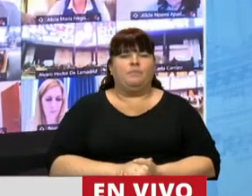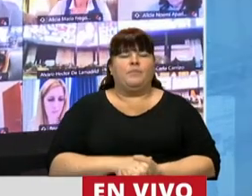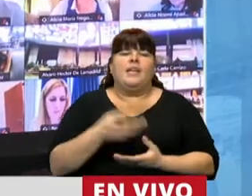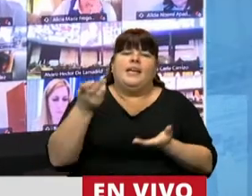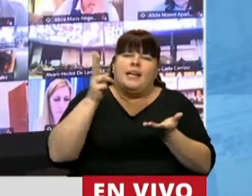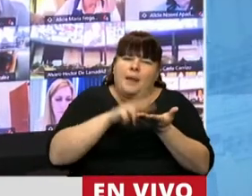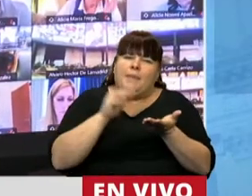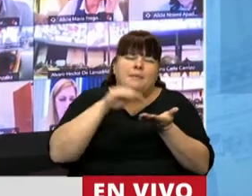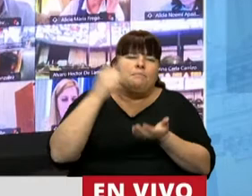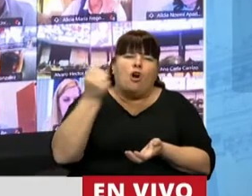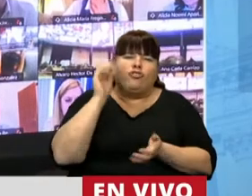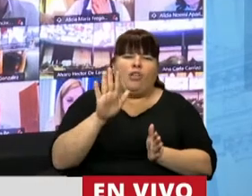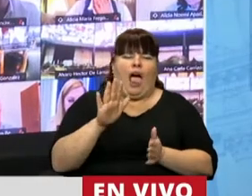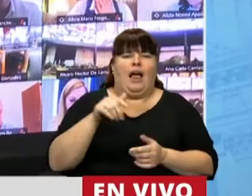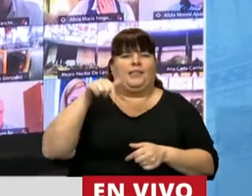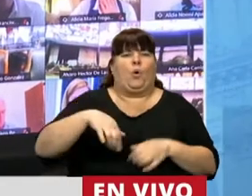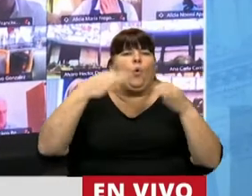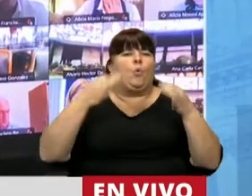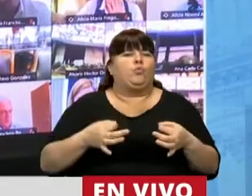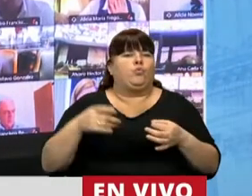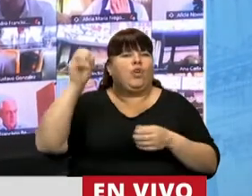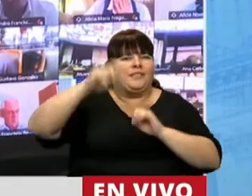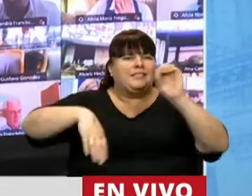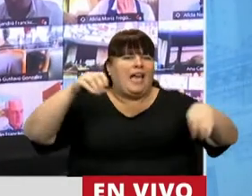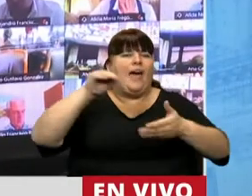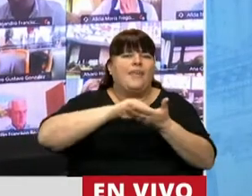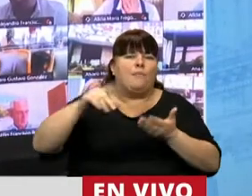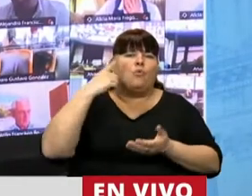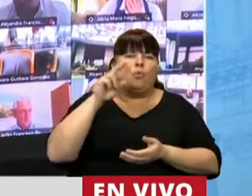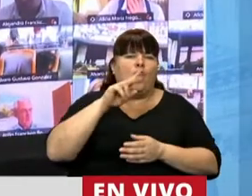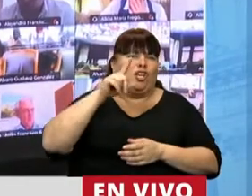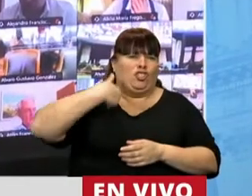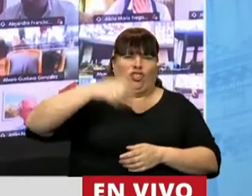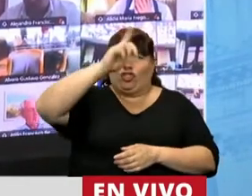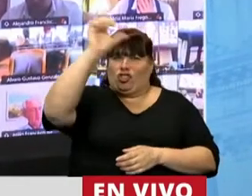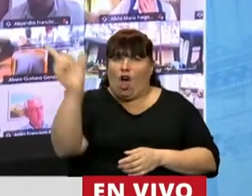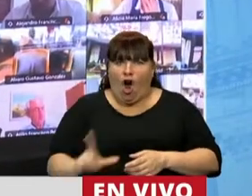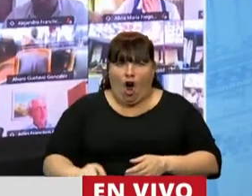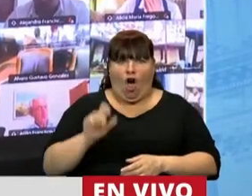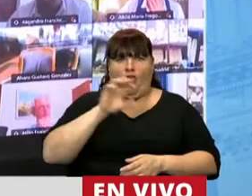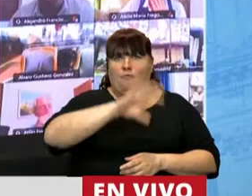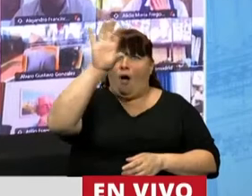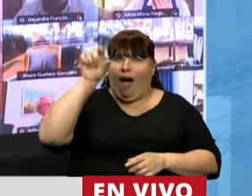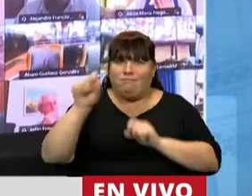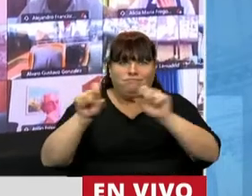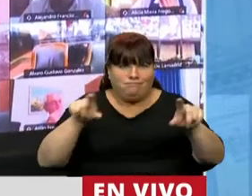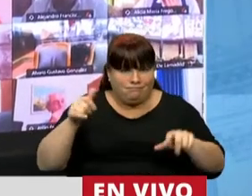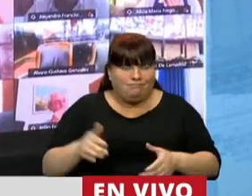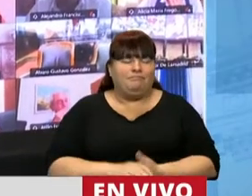quiero remarcar una cosa porque estamos en presencia de diputados y diputadas de todo el país, de toda la República Argentina